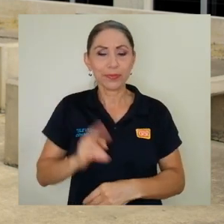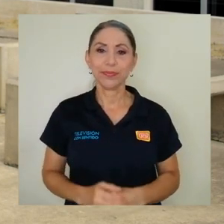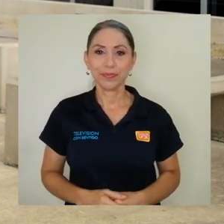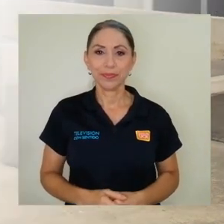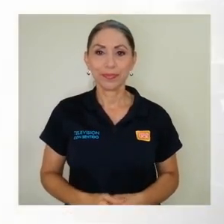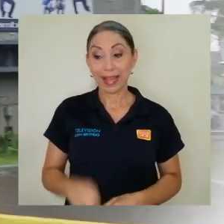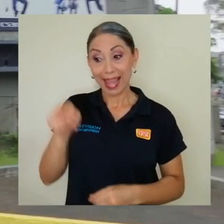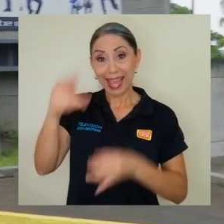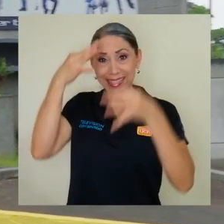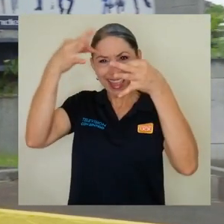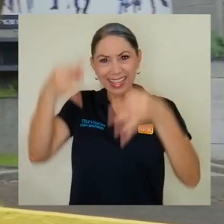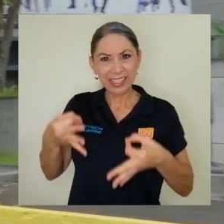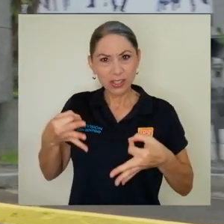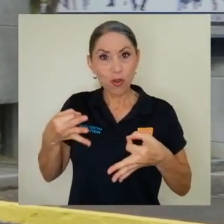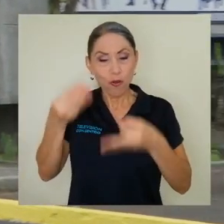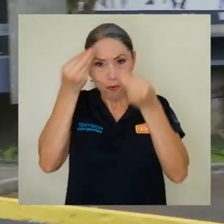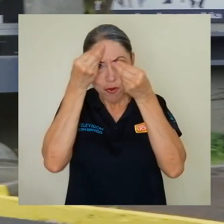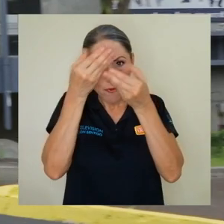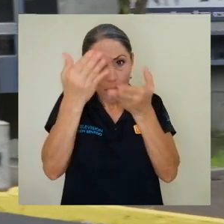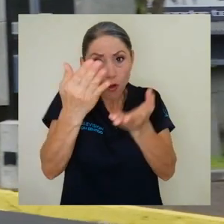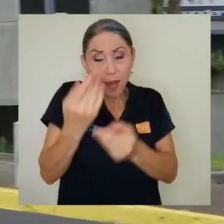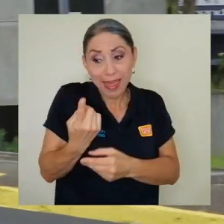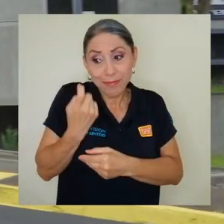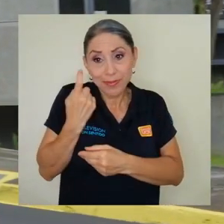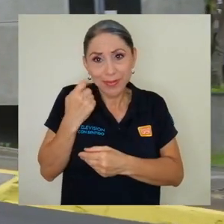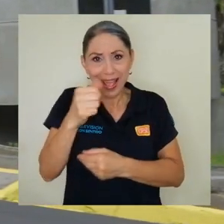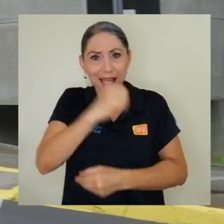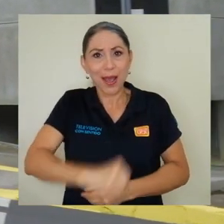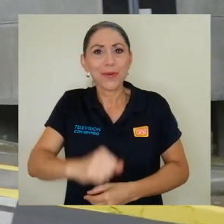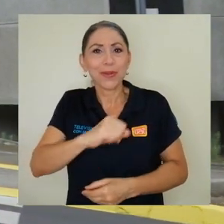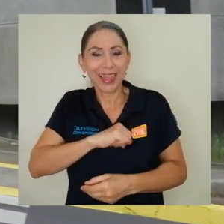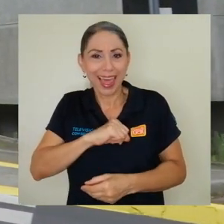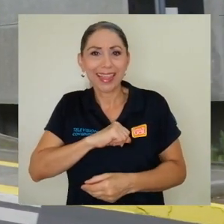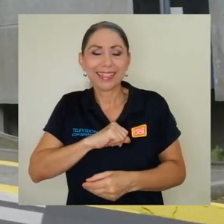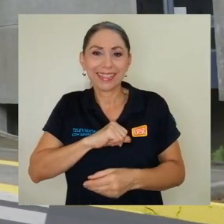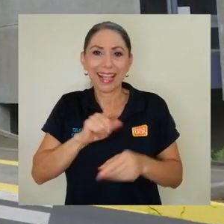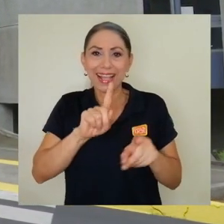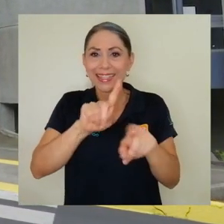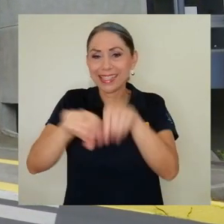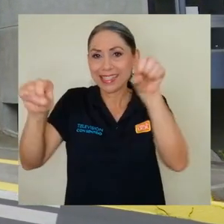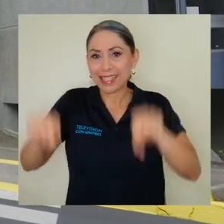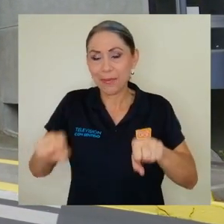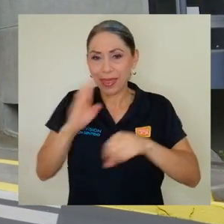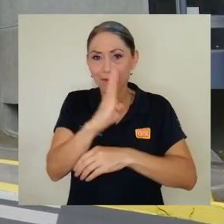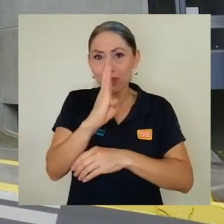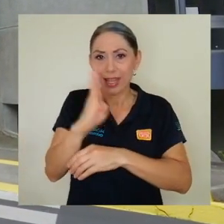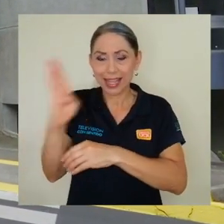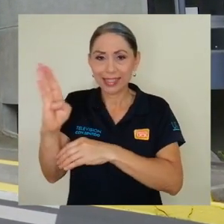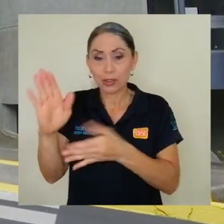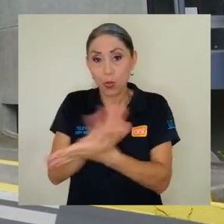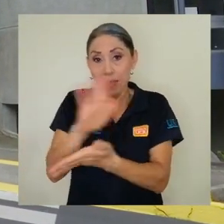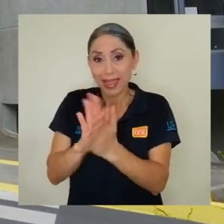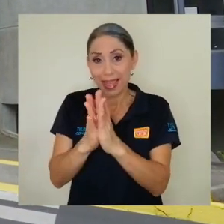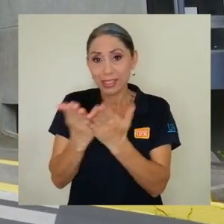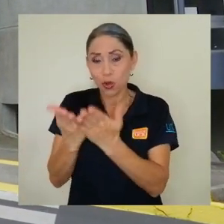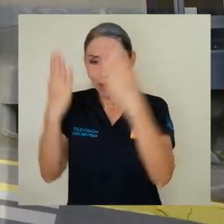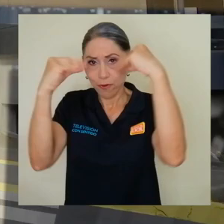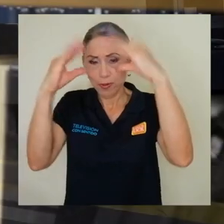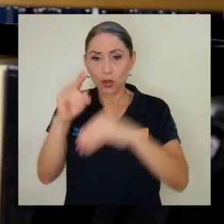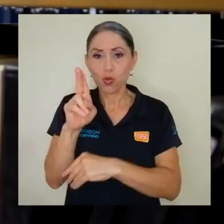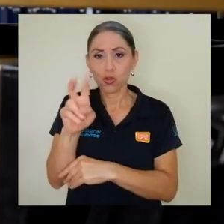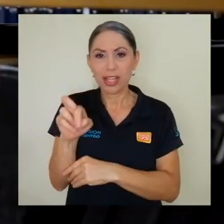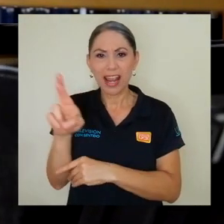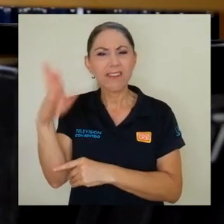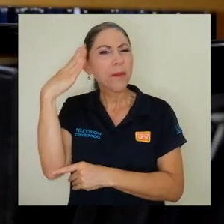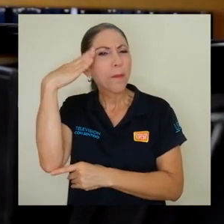Rica. Esta decisión fue informada recientemente a las autoridades del Sistema de Bibliotecas, Documentación e Información de la UCR